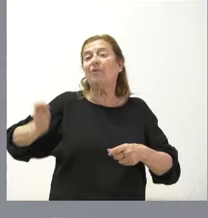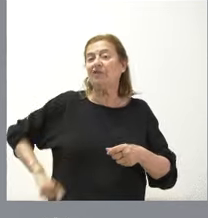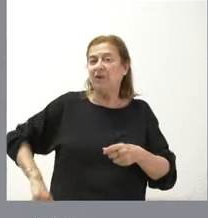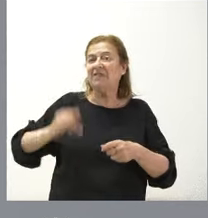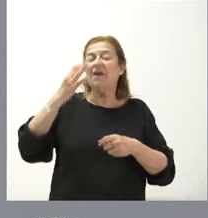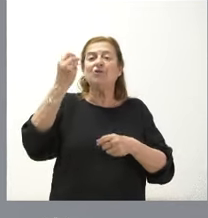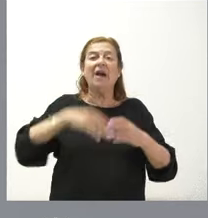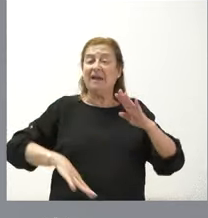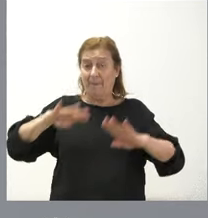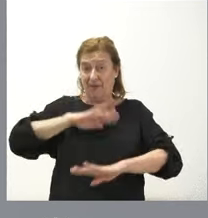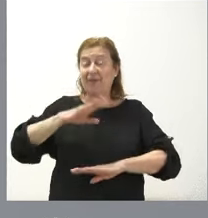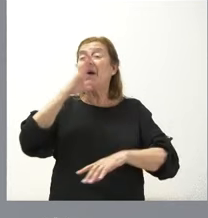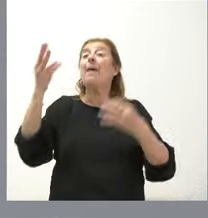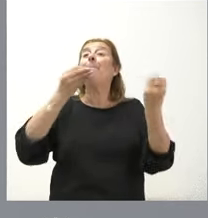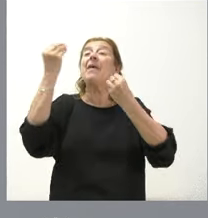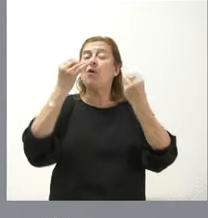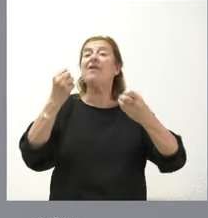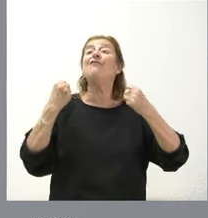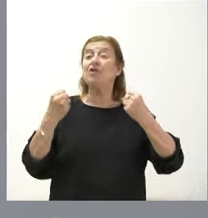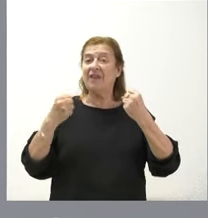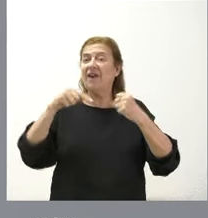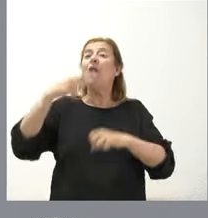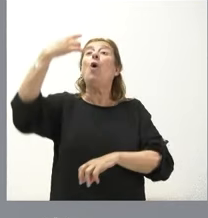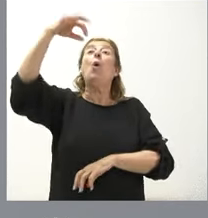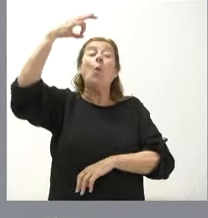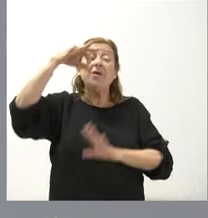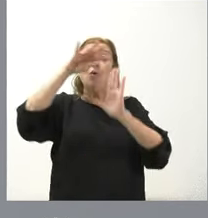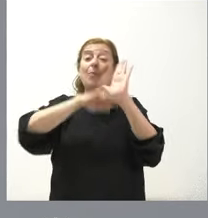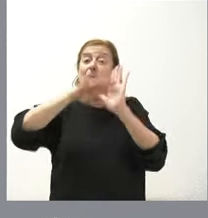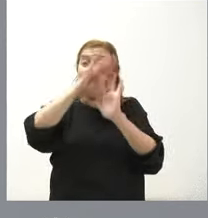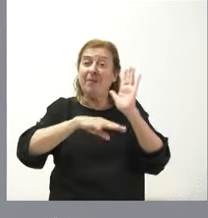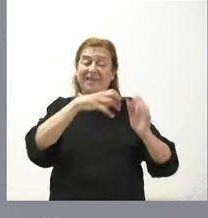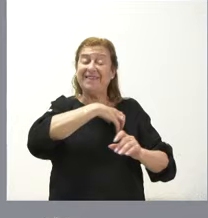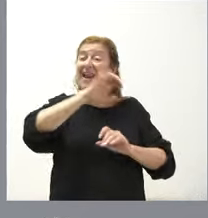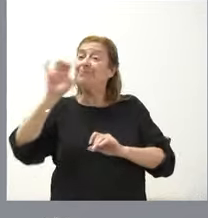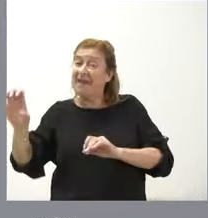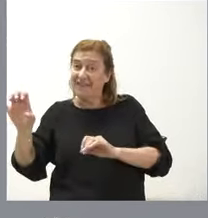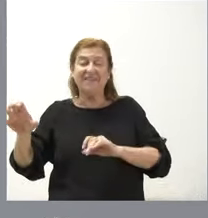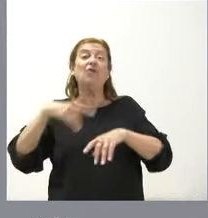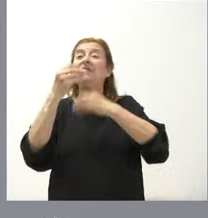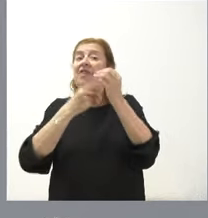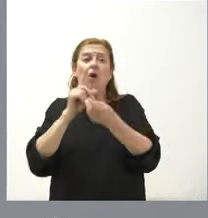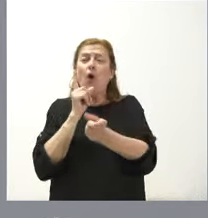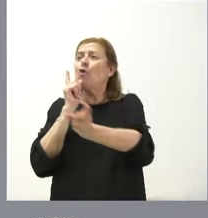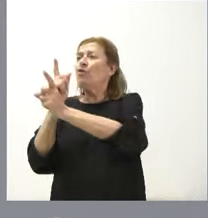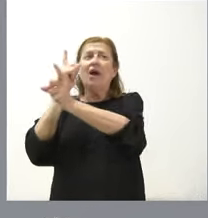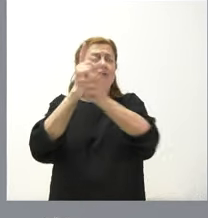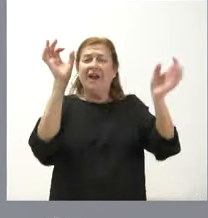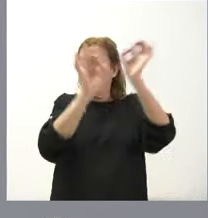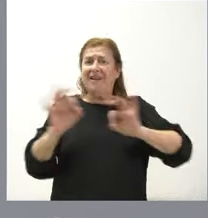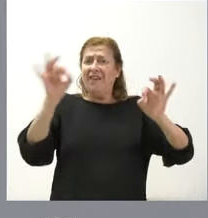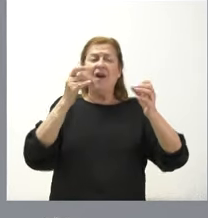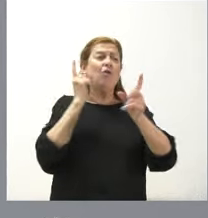capacidades para mejorar y fortalecer este único programa de trasplantes. Lo que se va a hacer no va contra nadie ni va contra ninguna